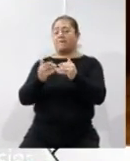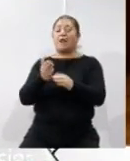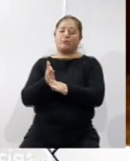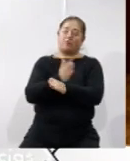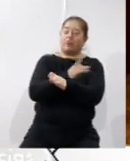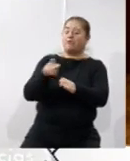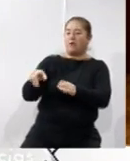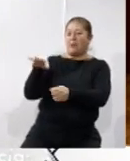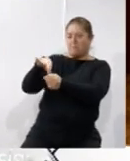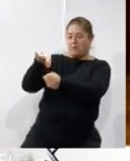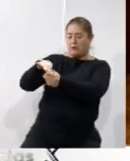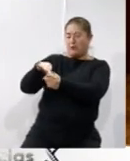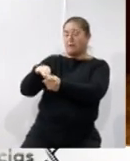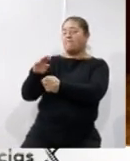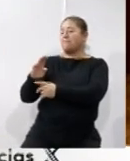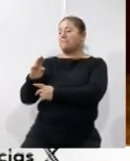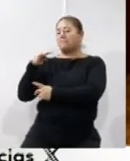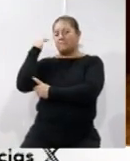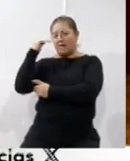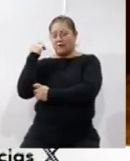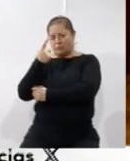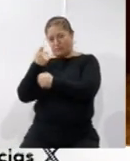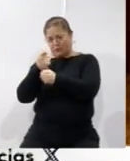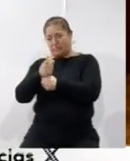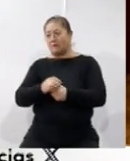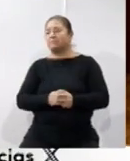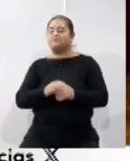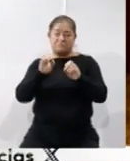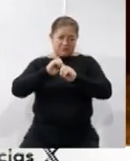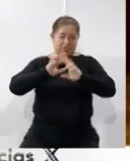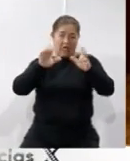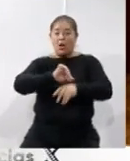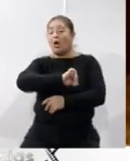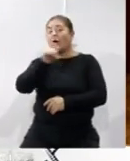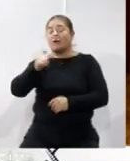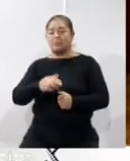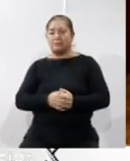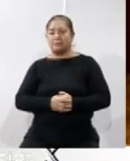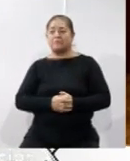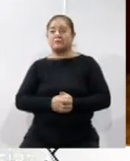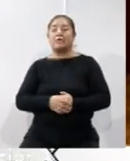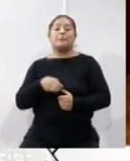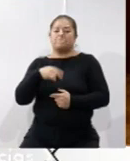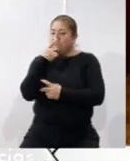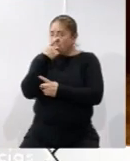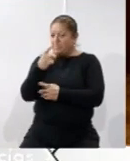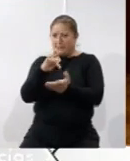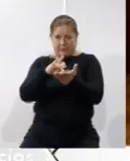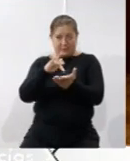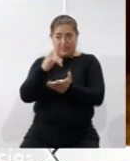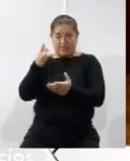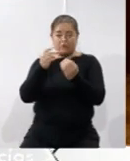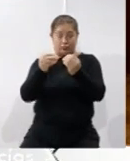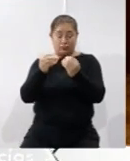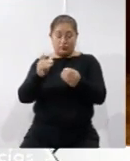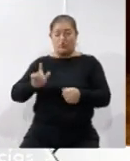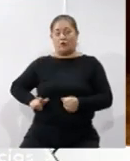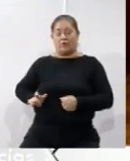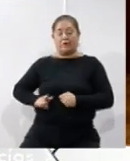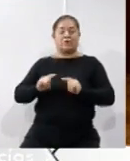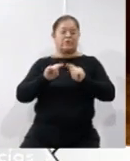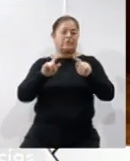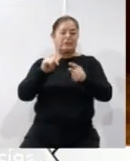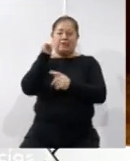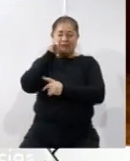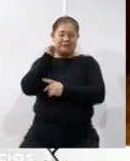electoral, que empieza el primero de marzo. Claro. ¿Algo más que quiera agregar? Pues simplemente agradecerle mucho al gobierno de Tlaxcala, agradecer